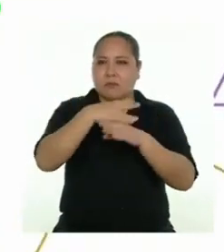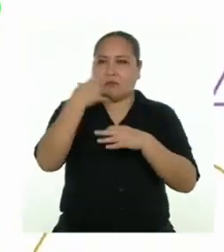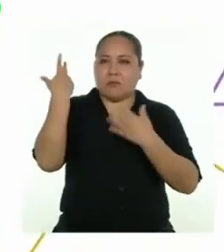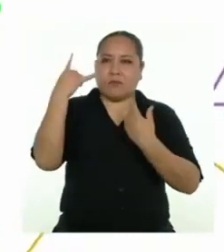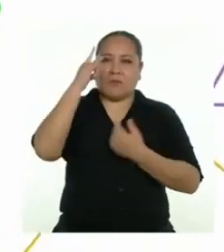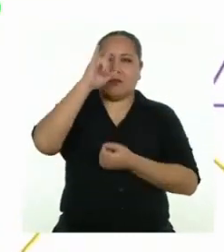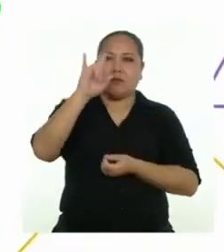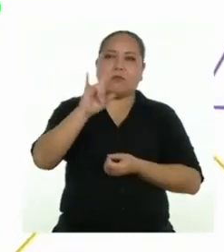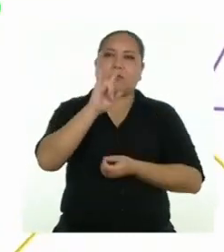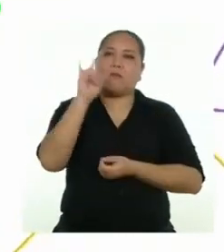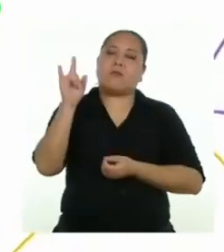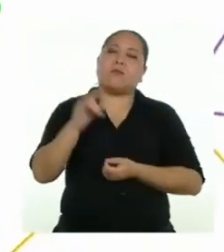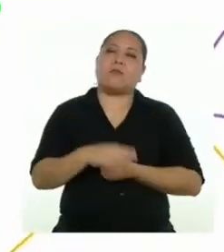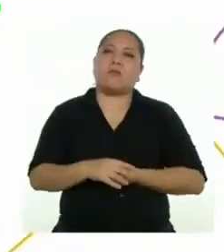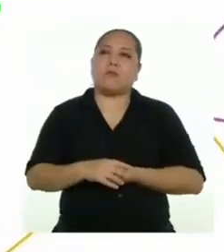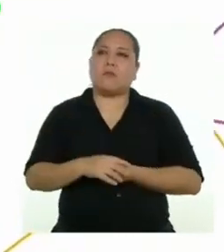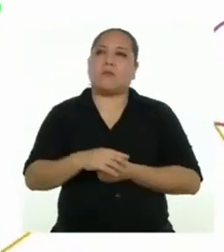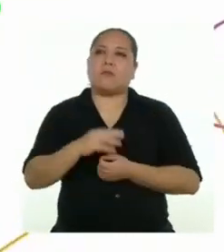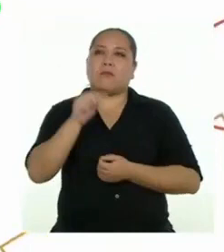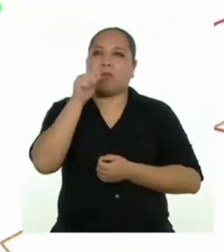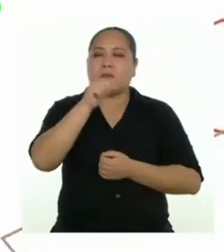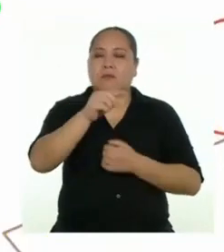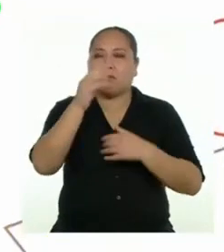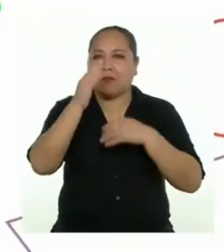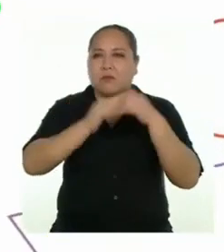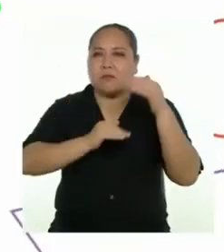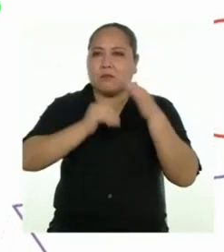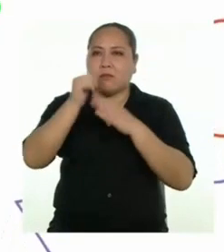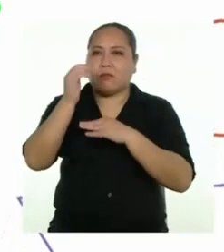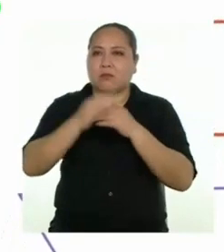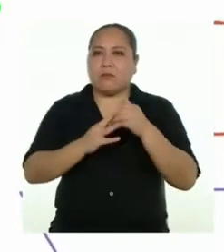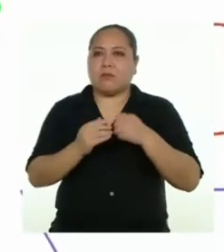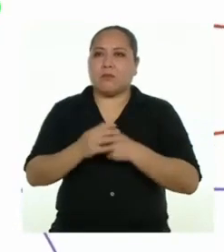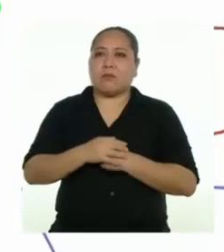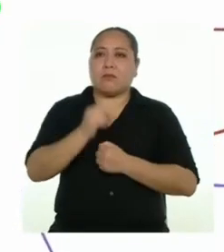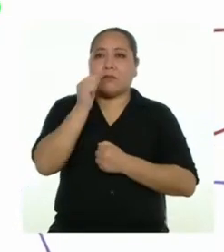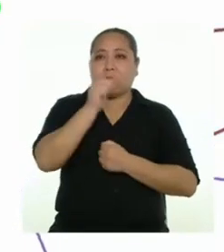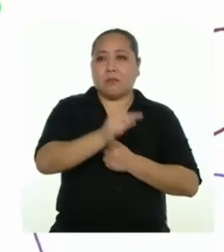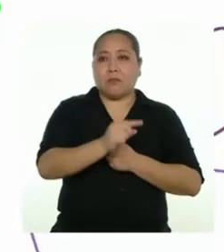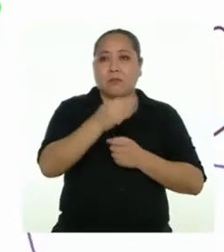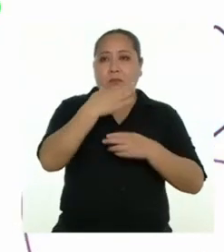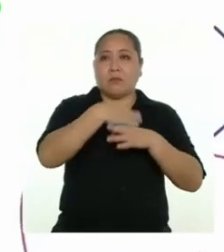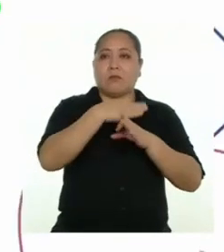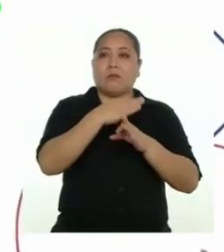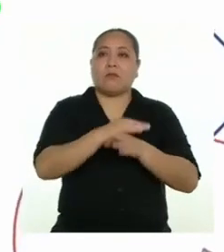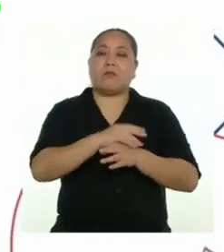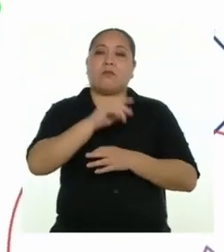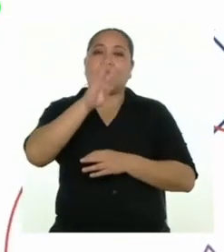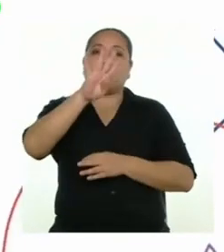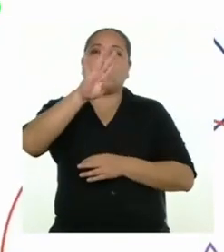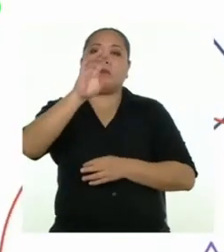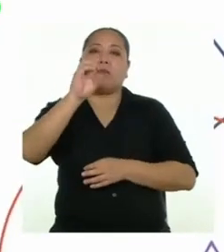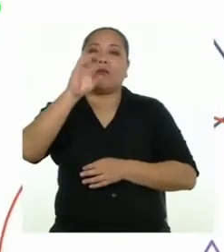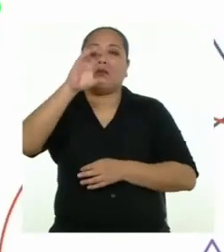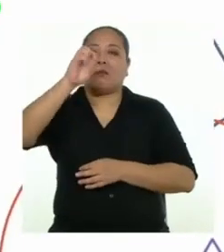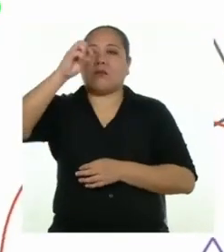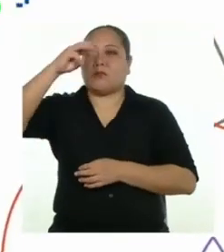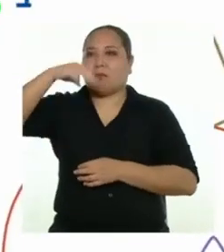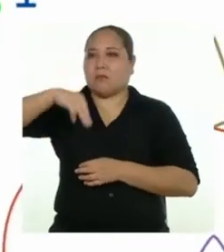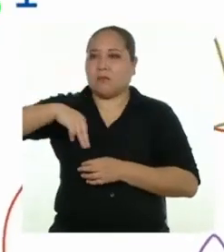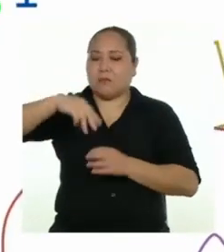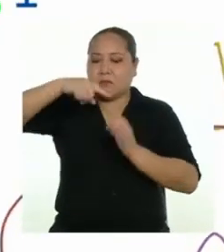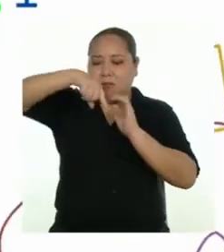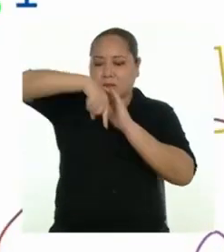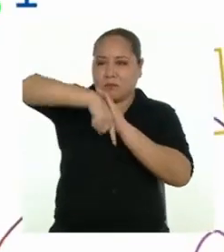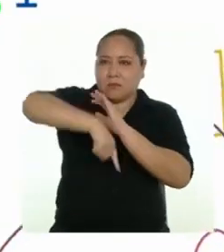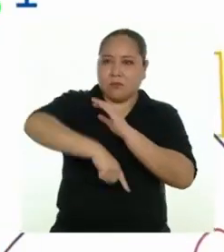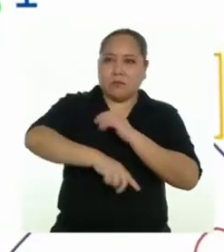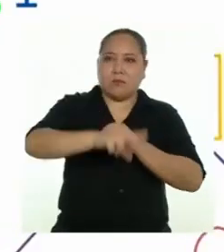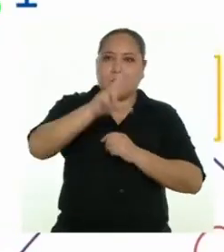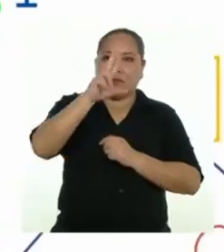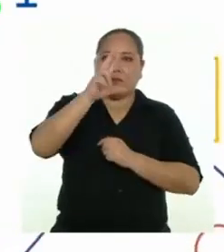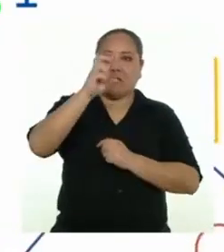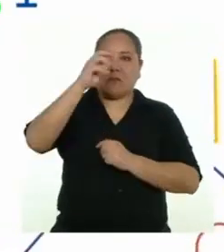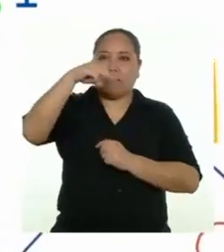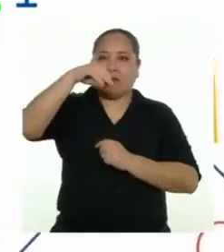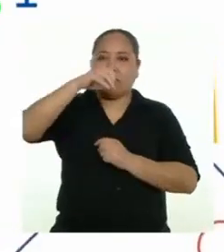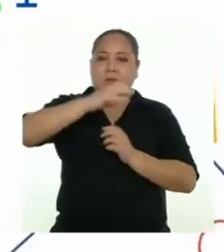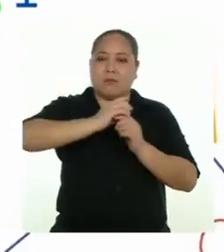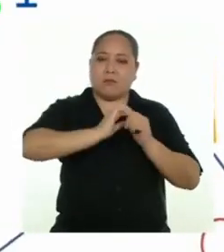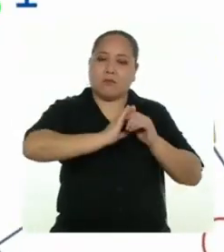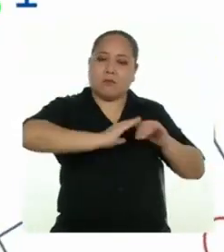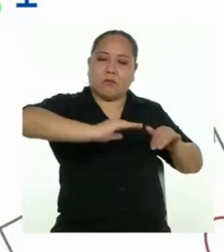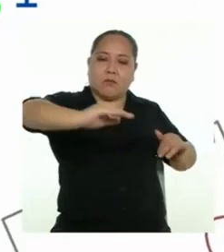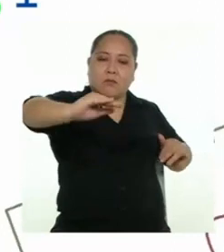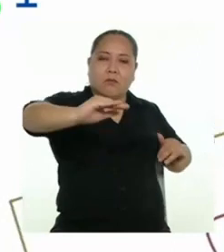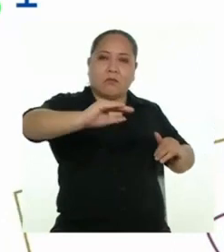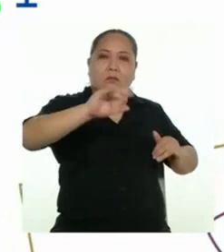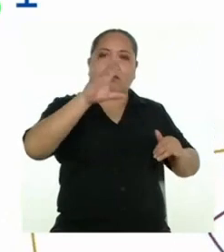utilizando para su posible construcción. Estas medidas son 40 centímetros de profundidad, 3 metros de longitud